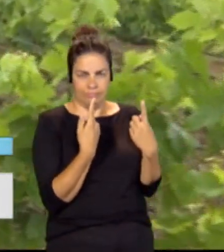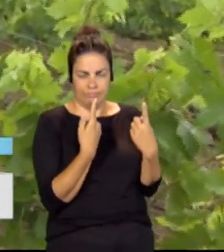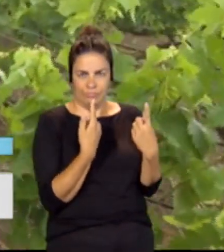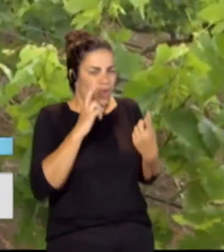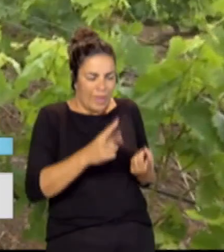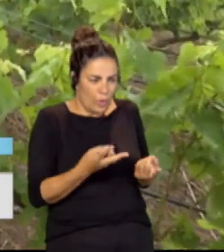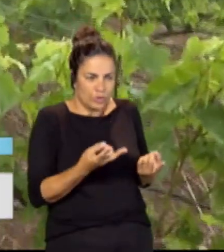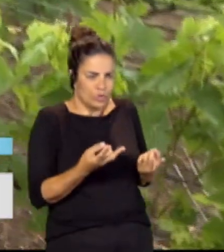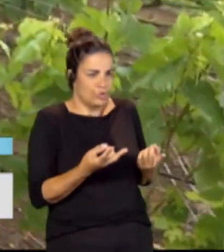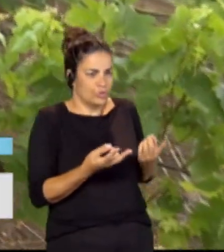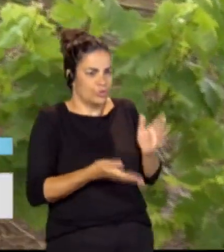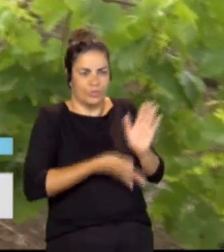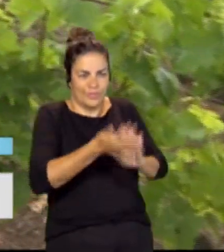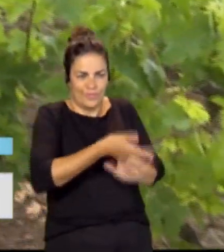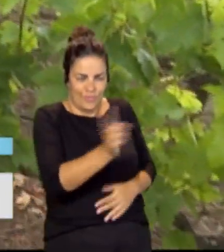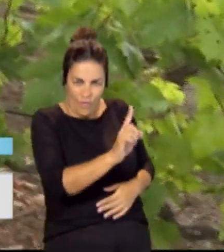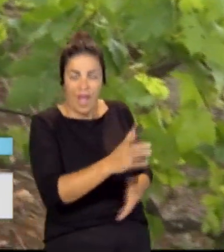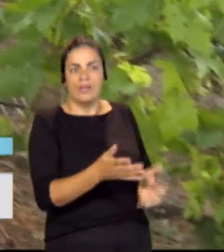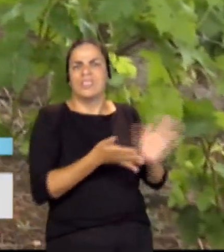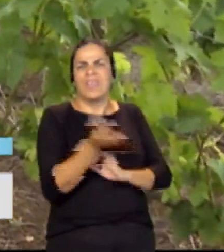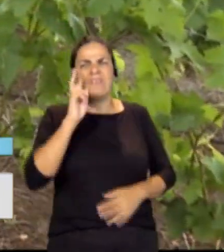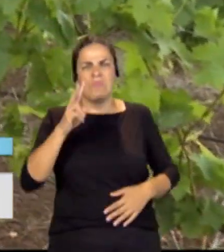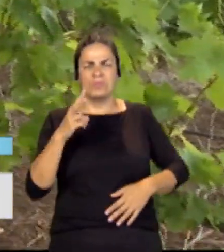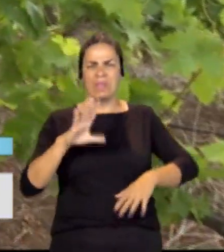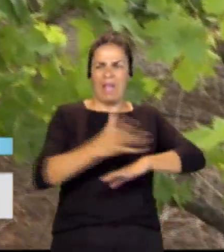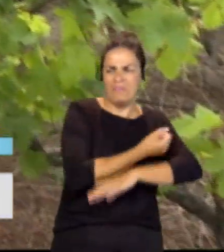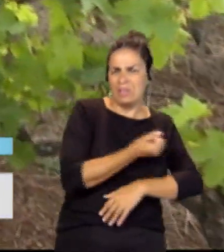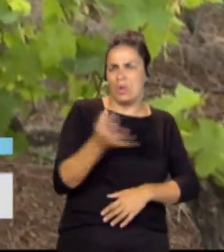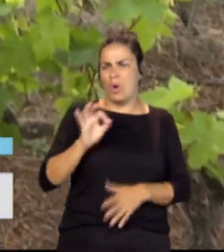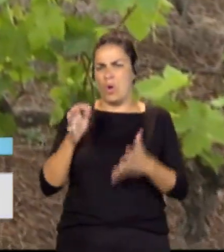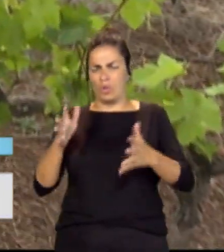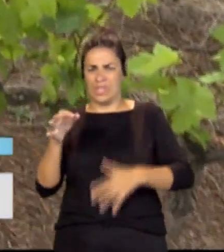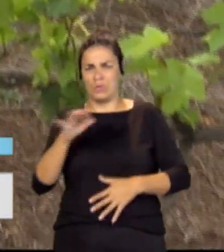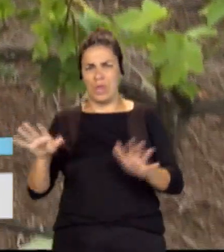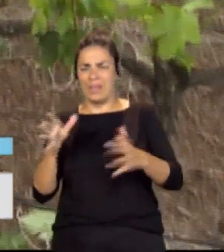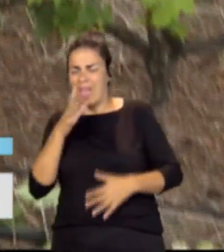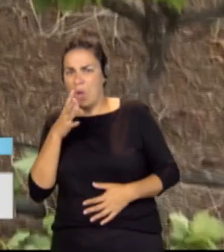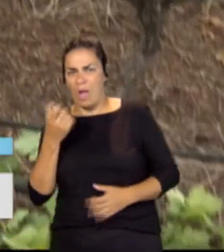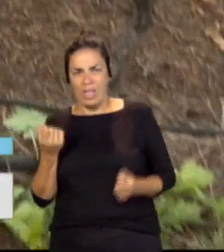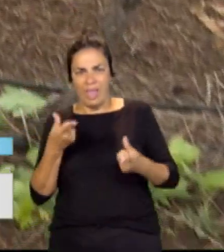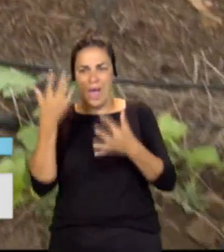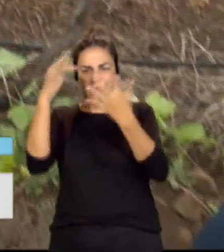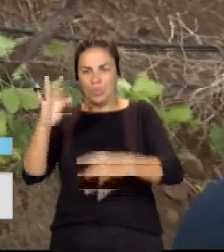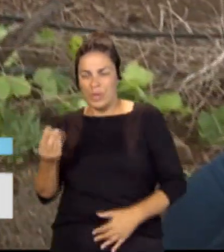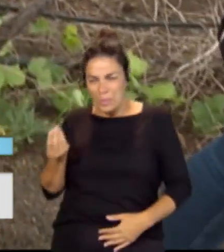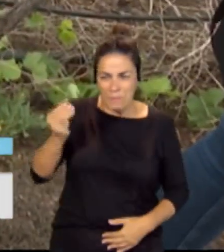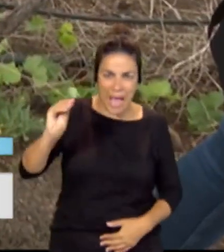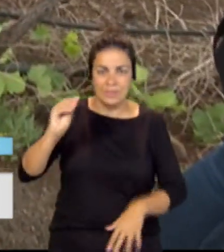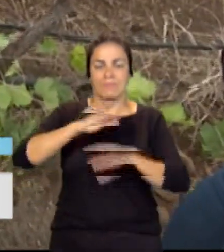de que desde el Consejo Insular de Agua y desde el Cabildo se dote con mayor presupuesto a lo que son las medidas de